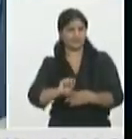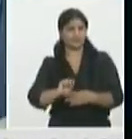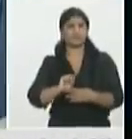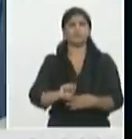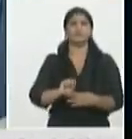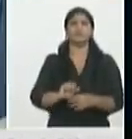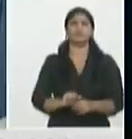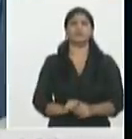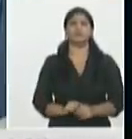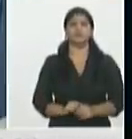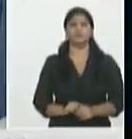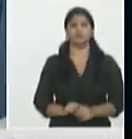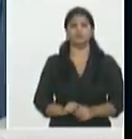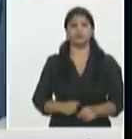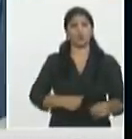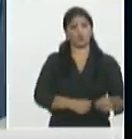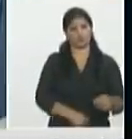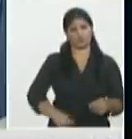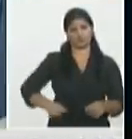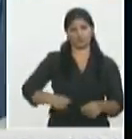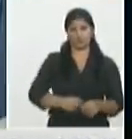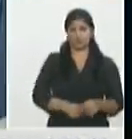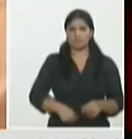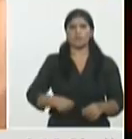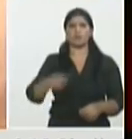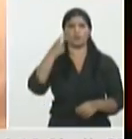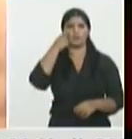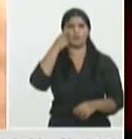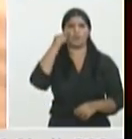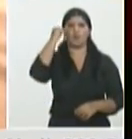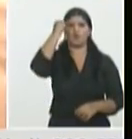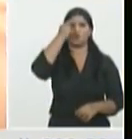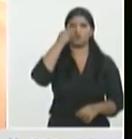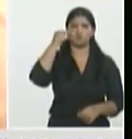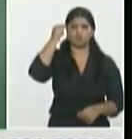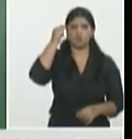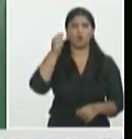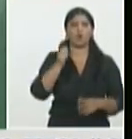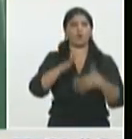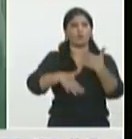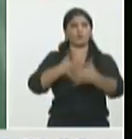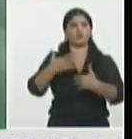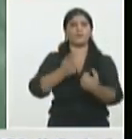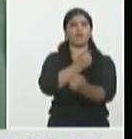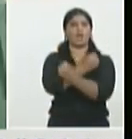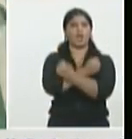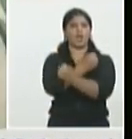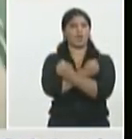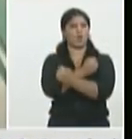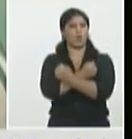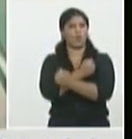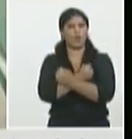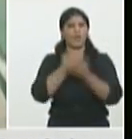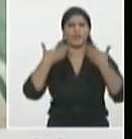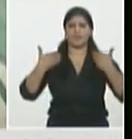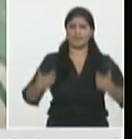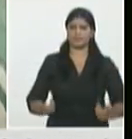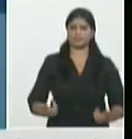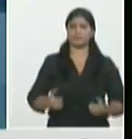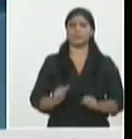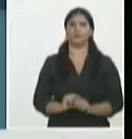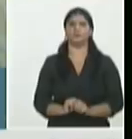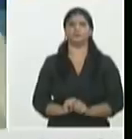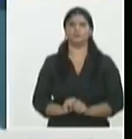pacientes además con trastornos ortopédicos cerebrovasculares y con secuelas provocadas por la COVID